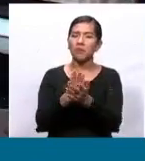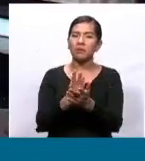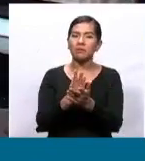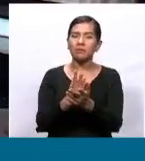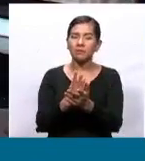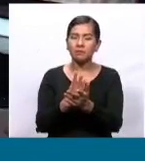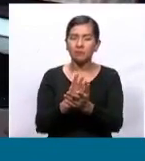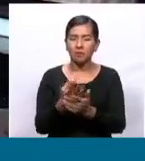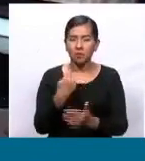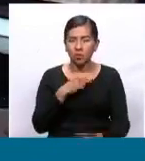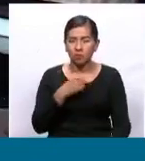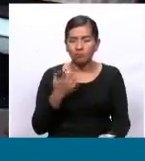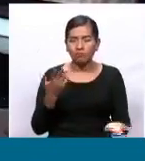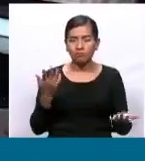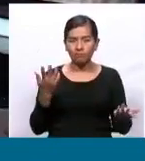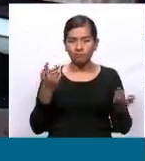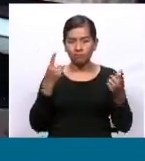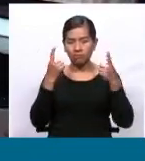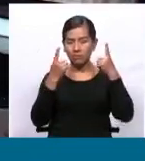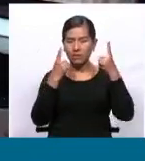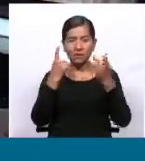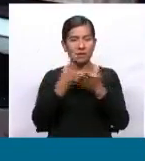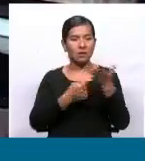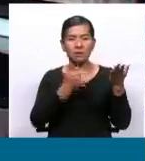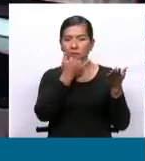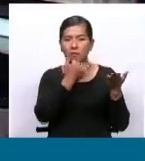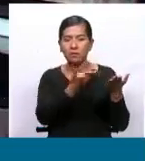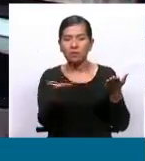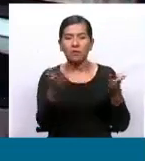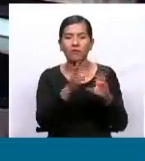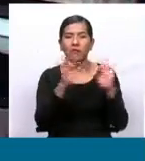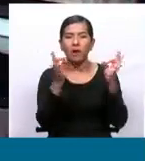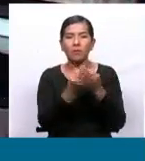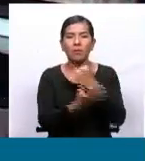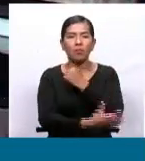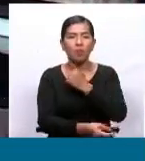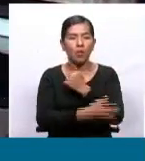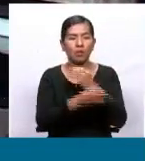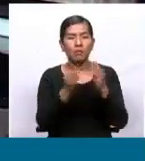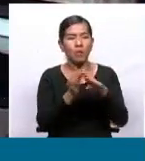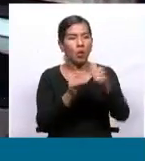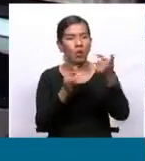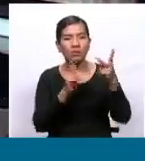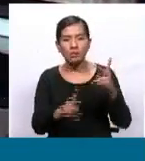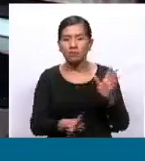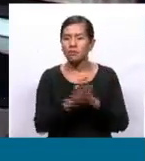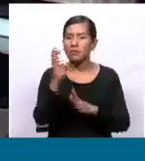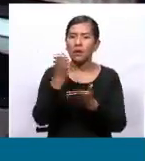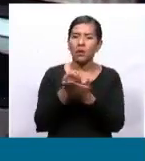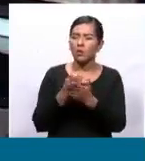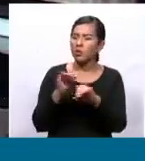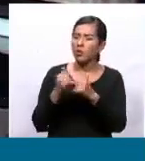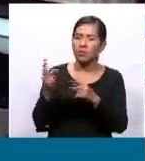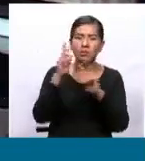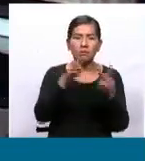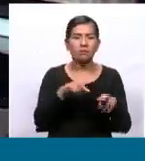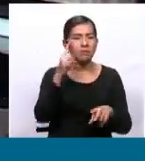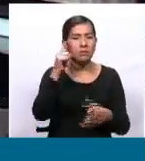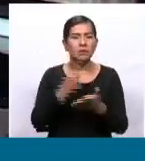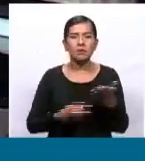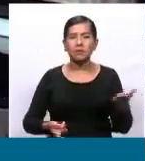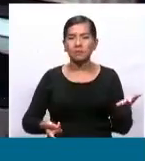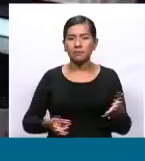Y, claro, uno se pone a pensar qué pasa con las familias más humildes en Santa Cruz y con el resto del país y el crecimiento económico. ¿Cuál es su análisis?